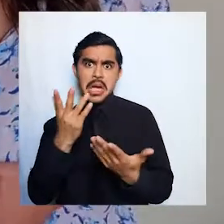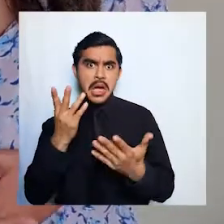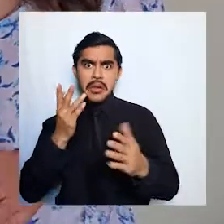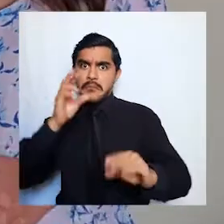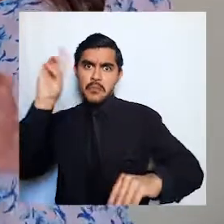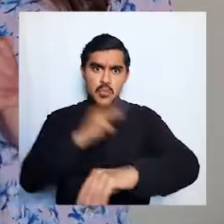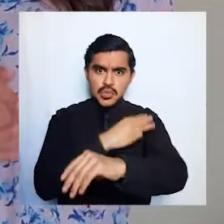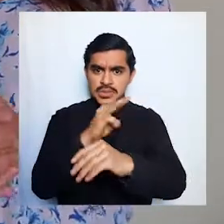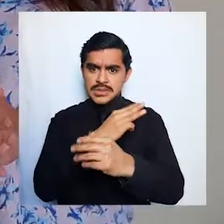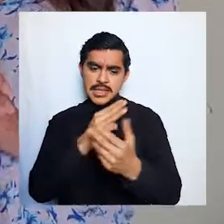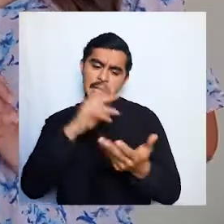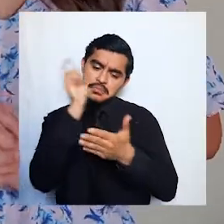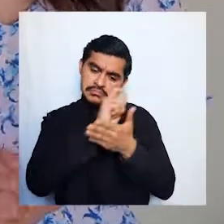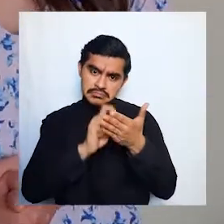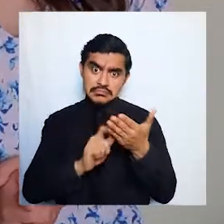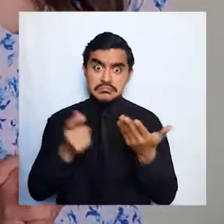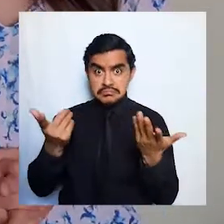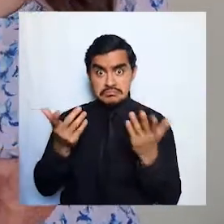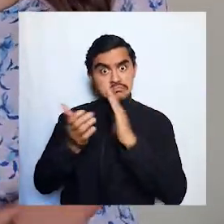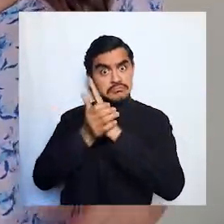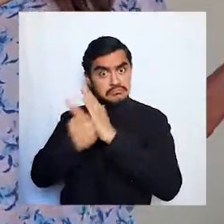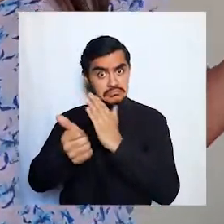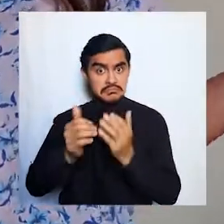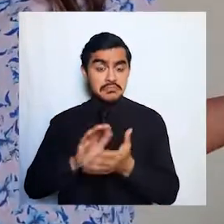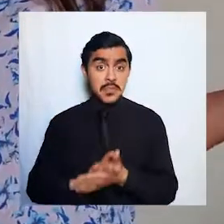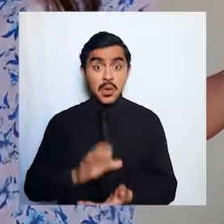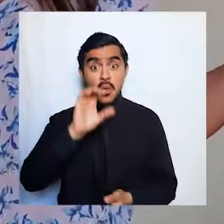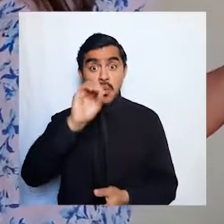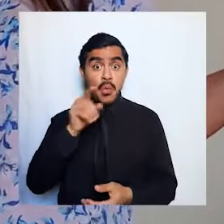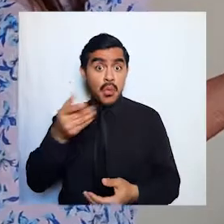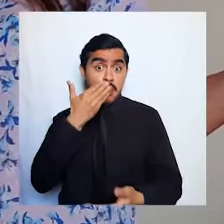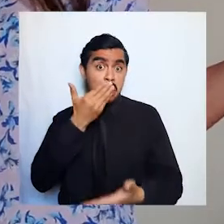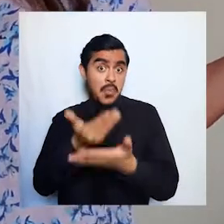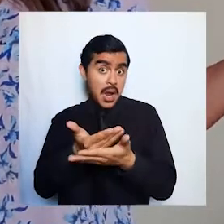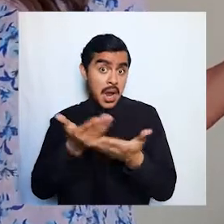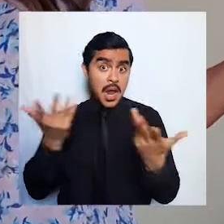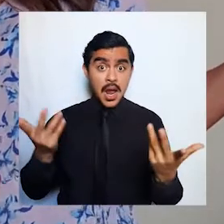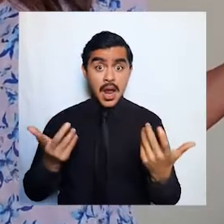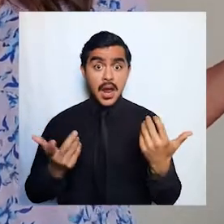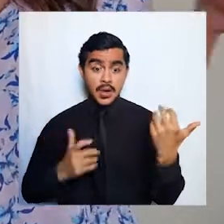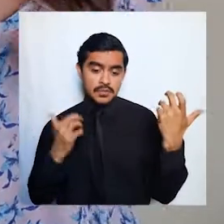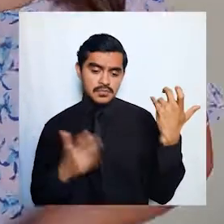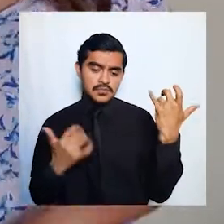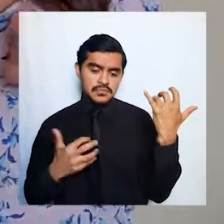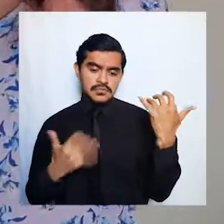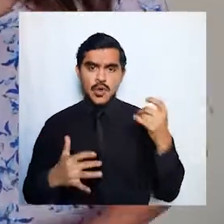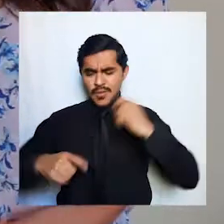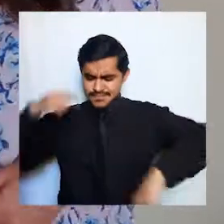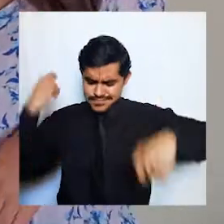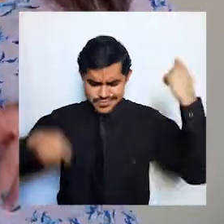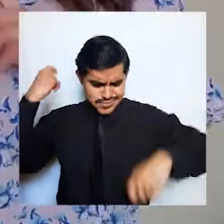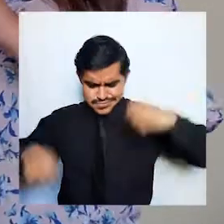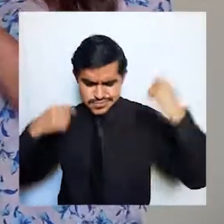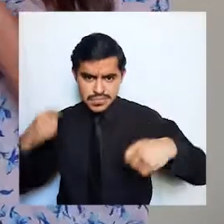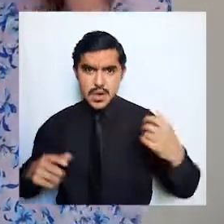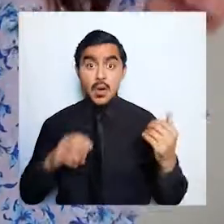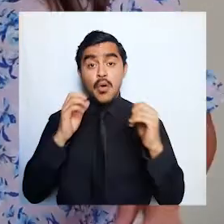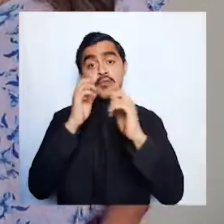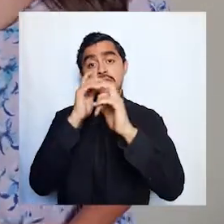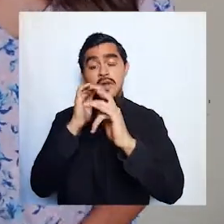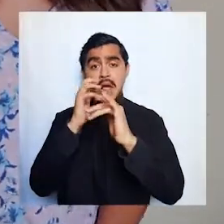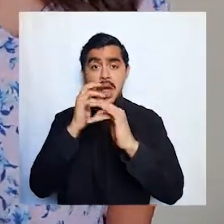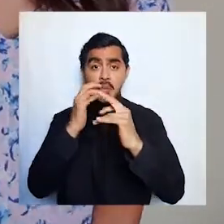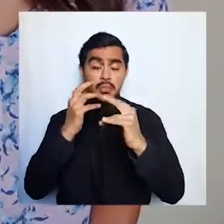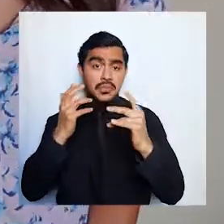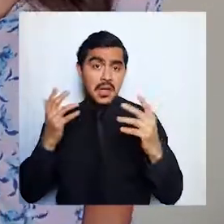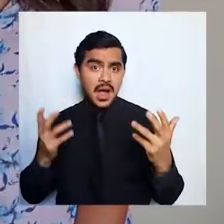escritas eso también es un talento o son muy buenas o muy bueno tocando guitarra la batería la flauta